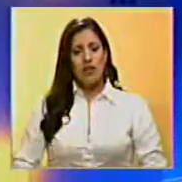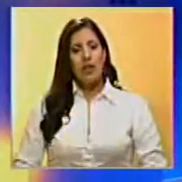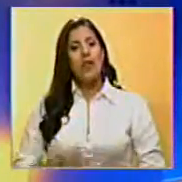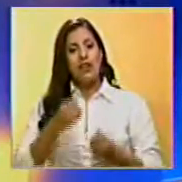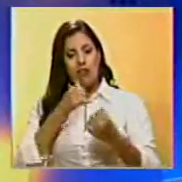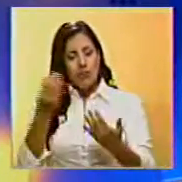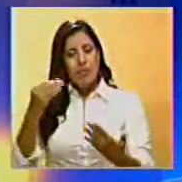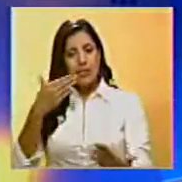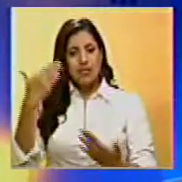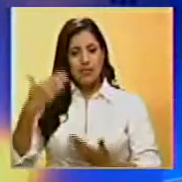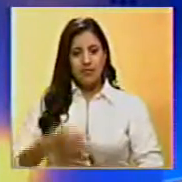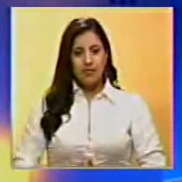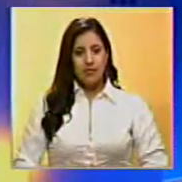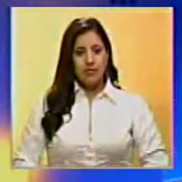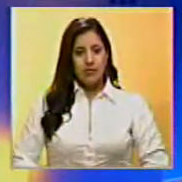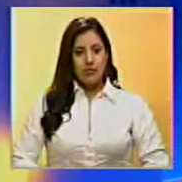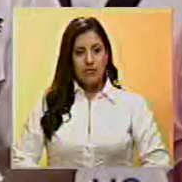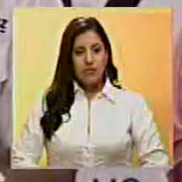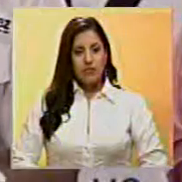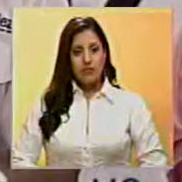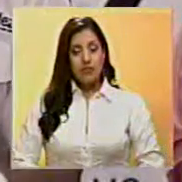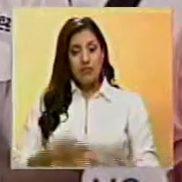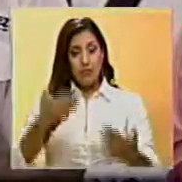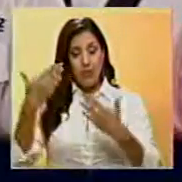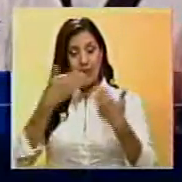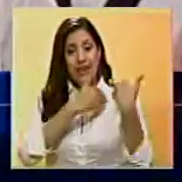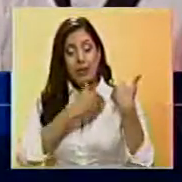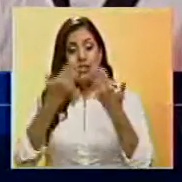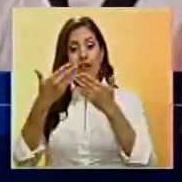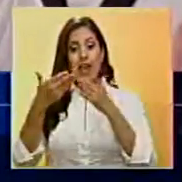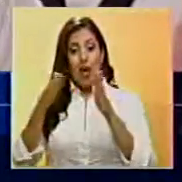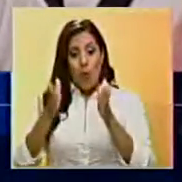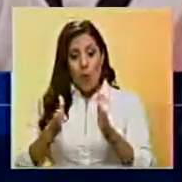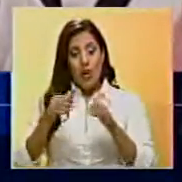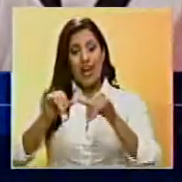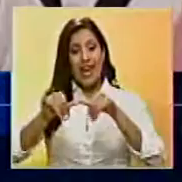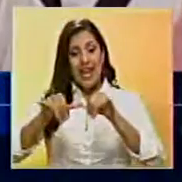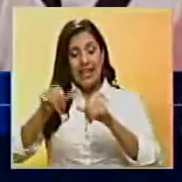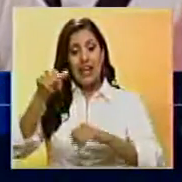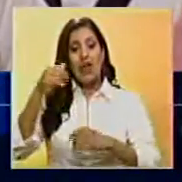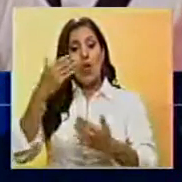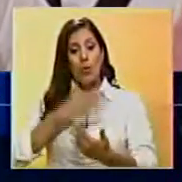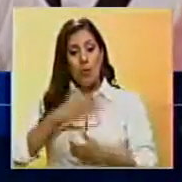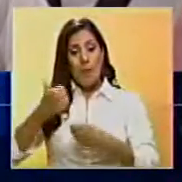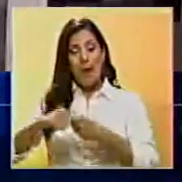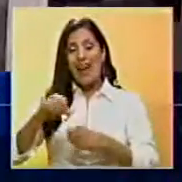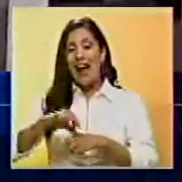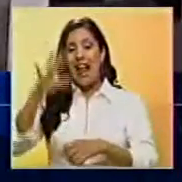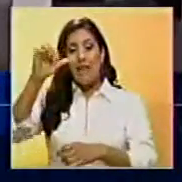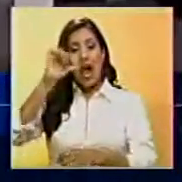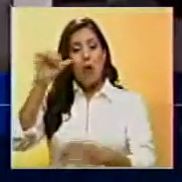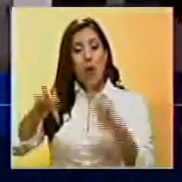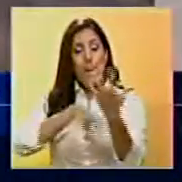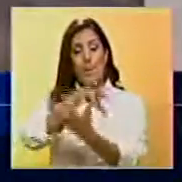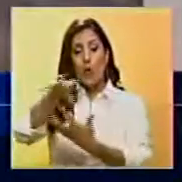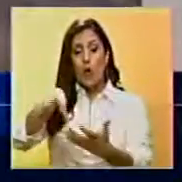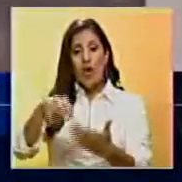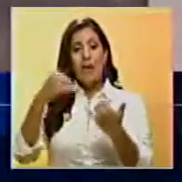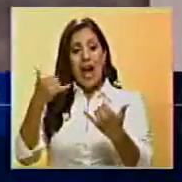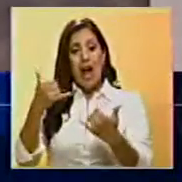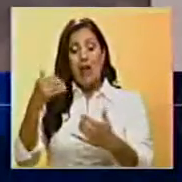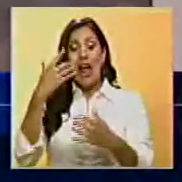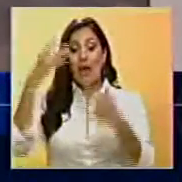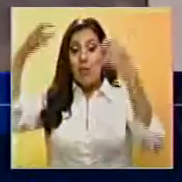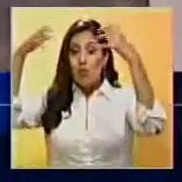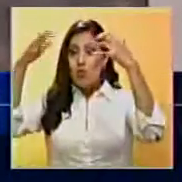Jenny Soto nos tiene la información. Marcelo Monod señaló que los niveles de agua en los embalses son críticos y que de no registrarse precipitaciones